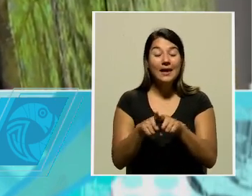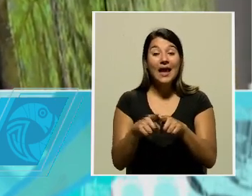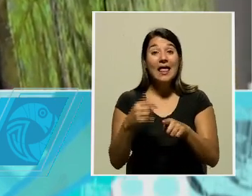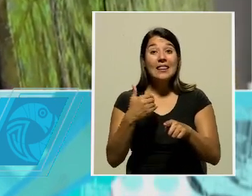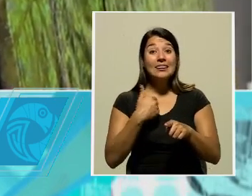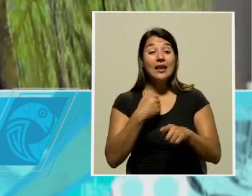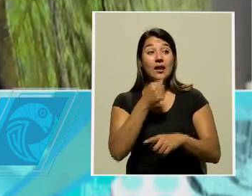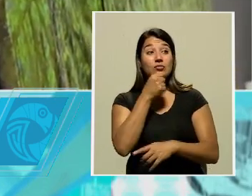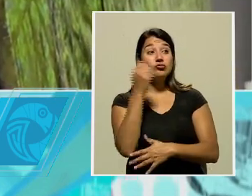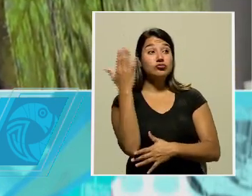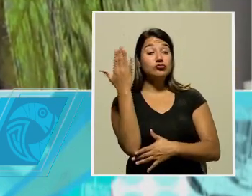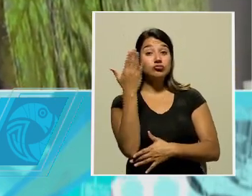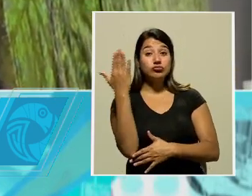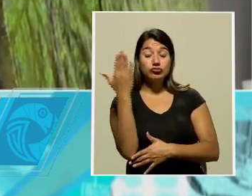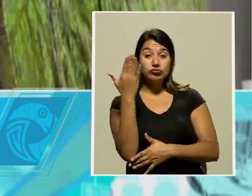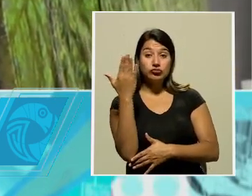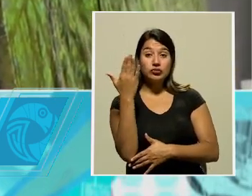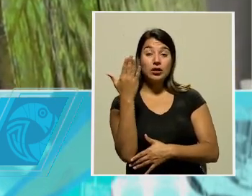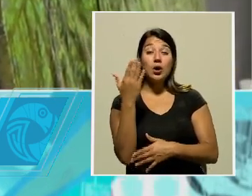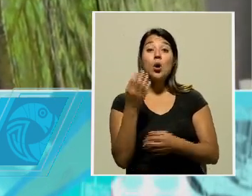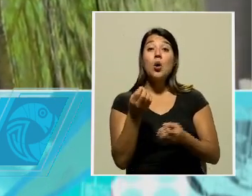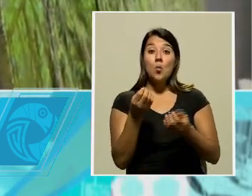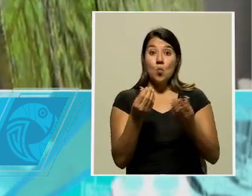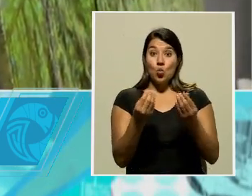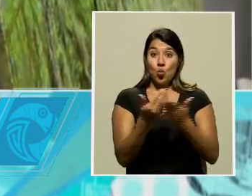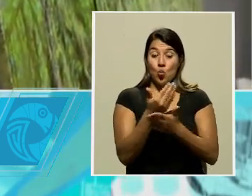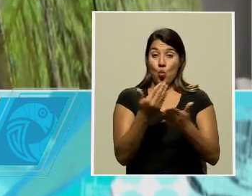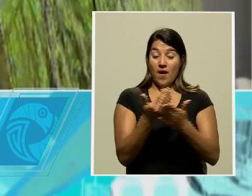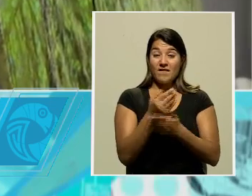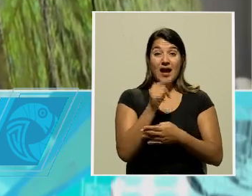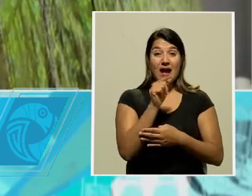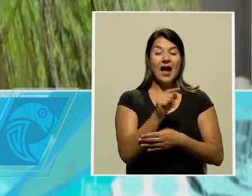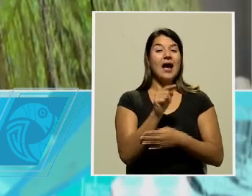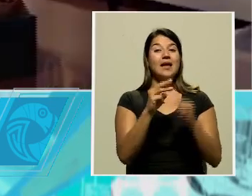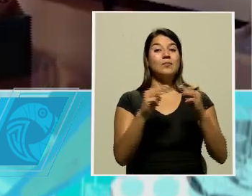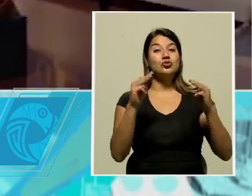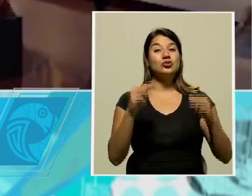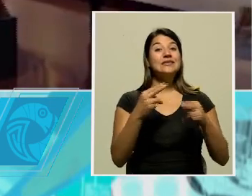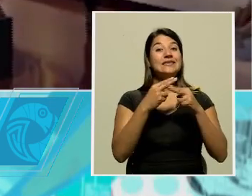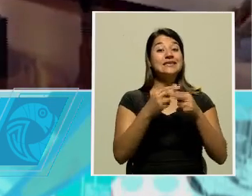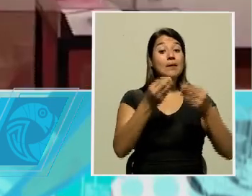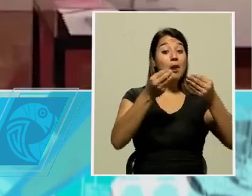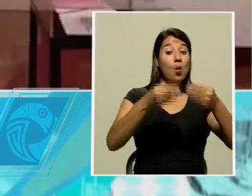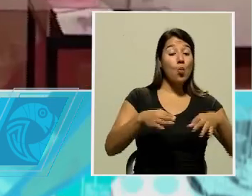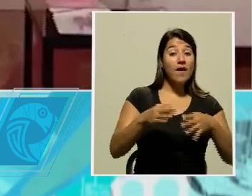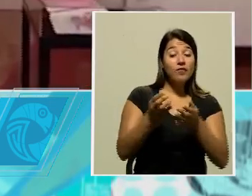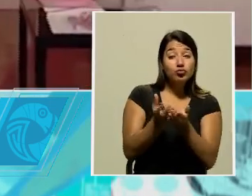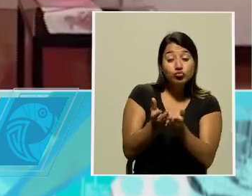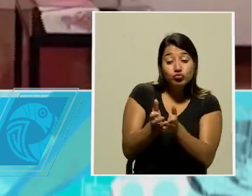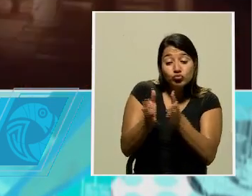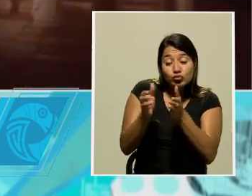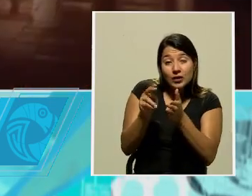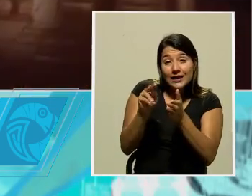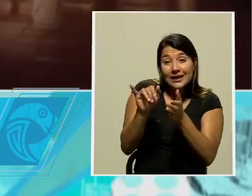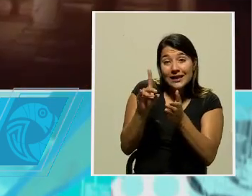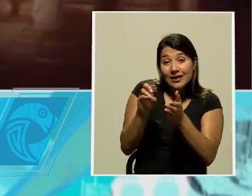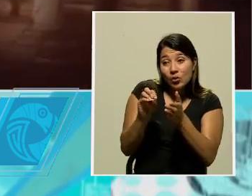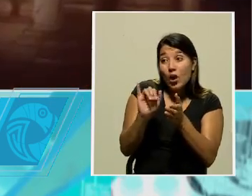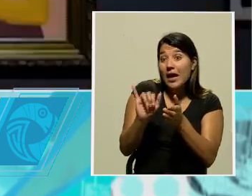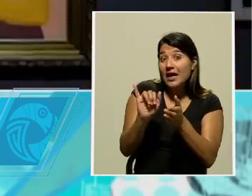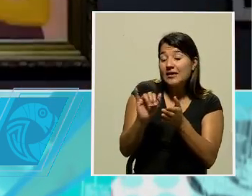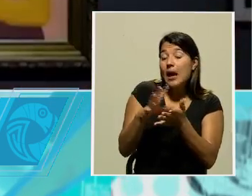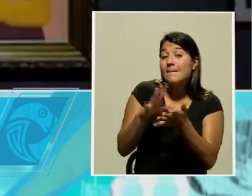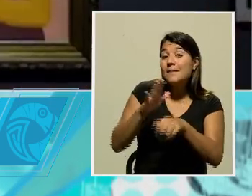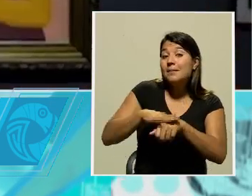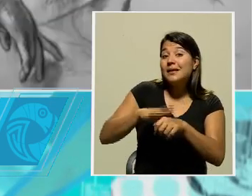exposición itinerante que es muy reciente en el museo, llamada Huevos y Nidos, que también es muy educativa para los pequeños y